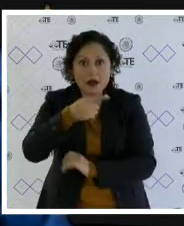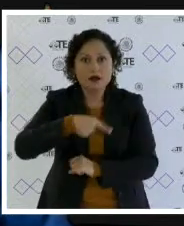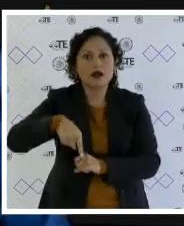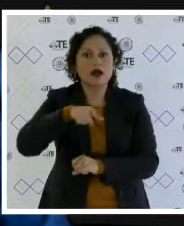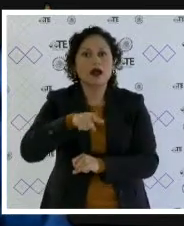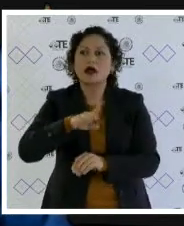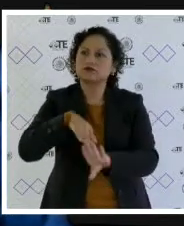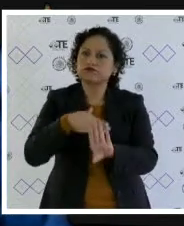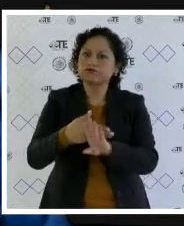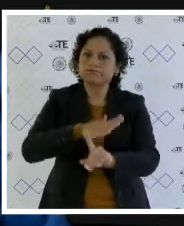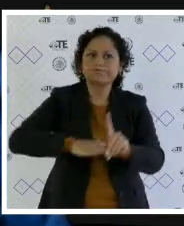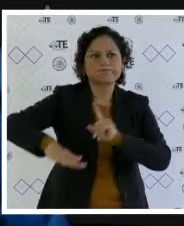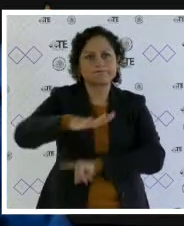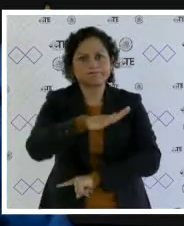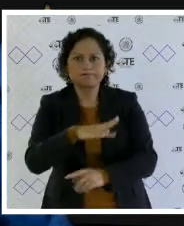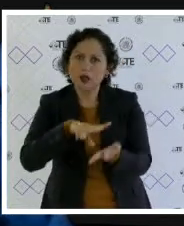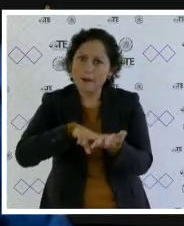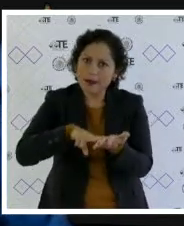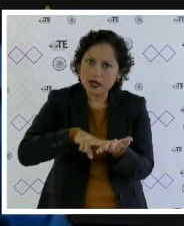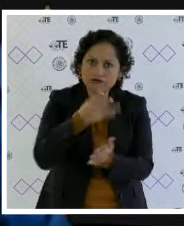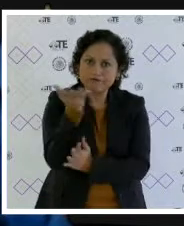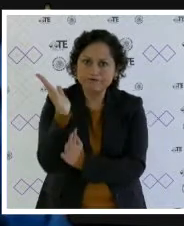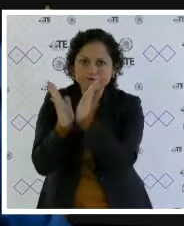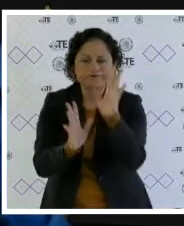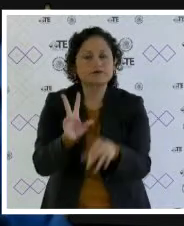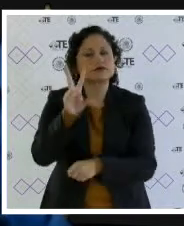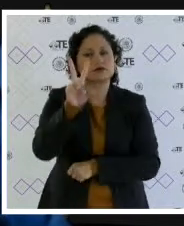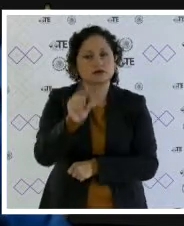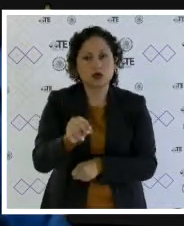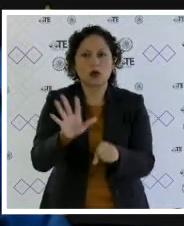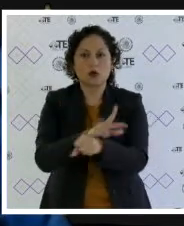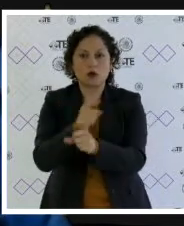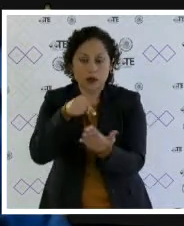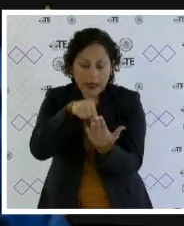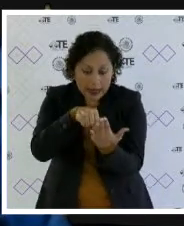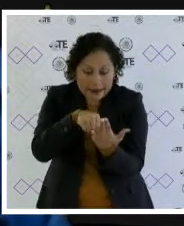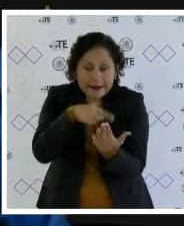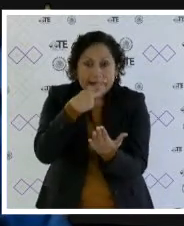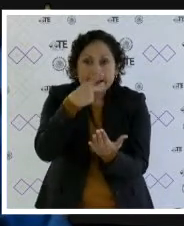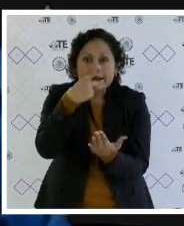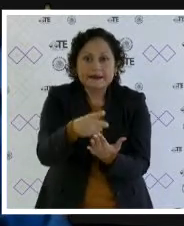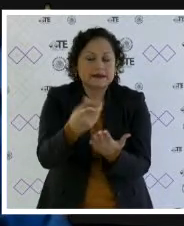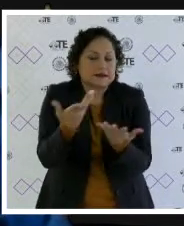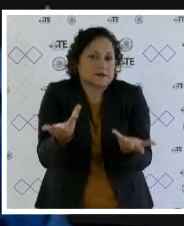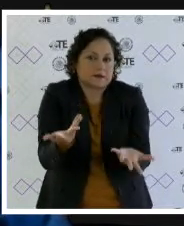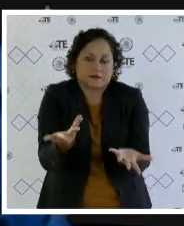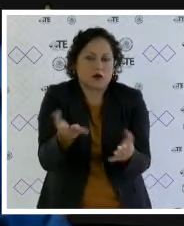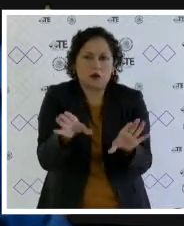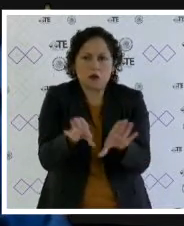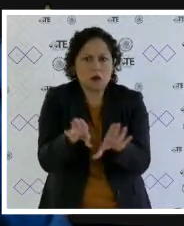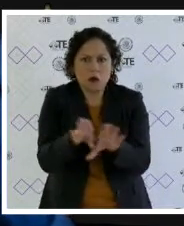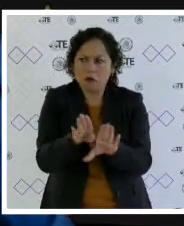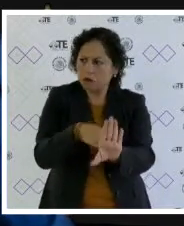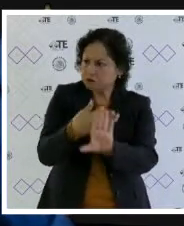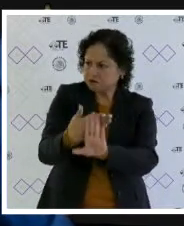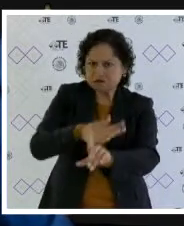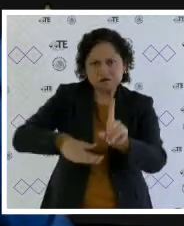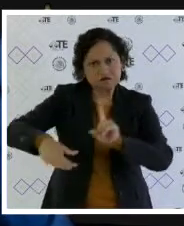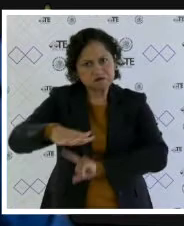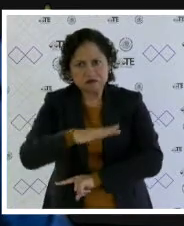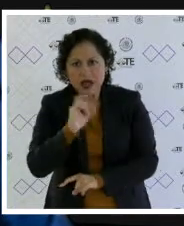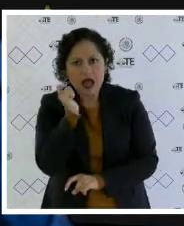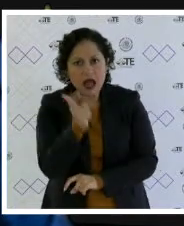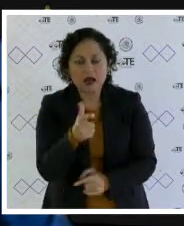camañón considerado área verde, pues de las constancias del expediente no es posible advertir en qué forma o malitud podría